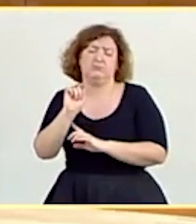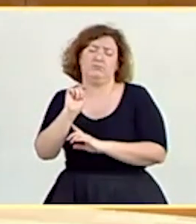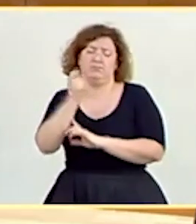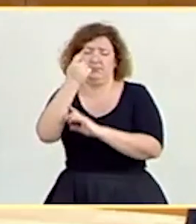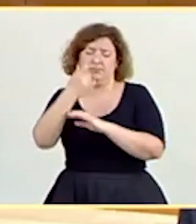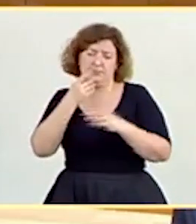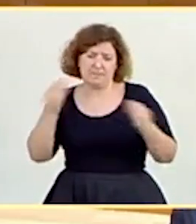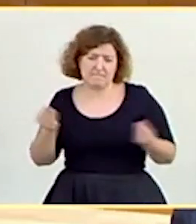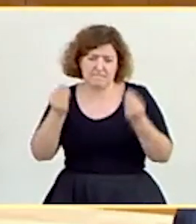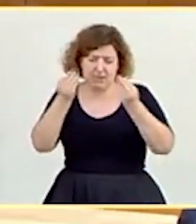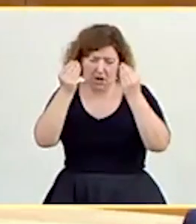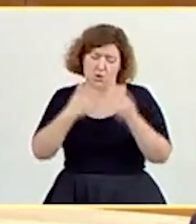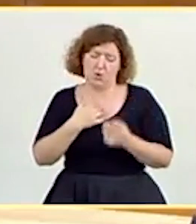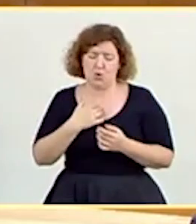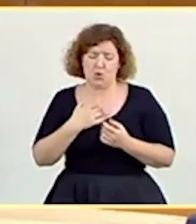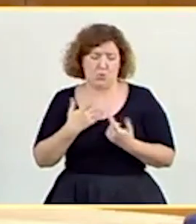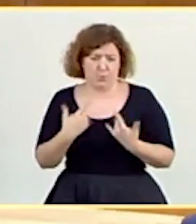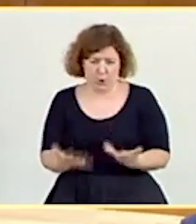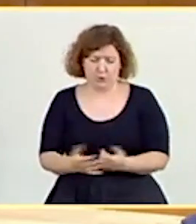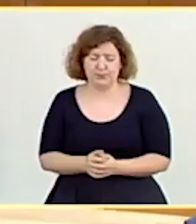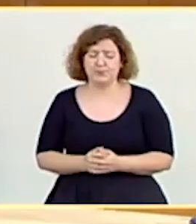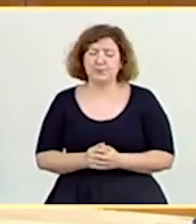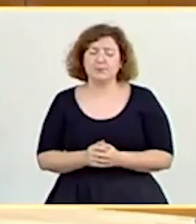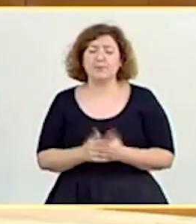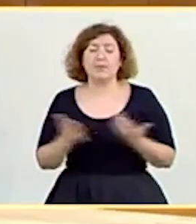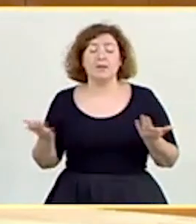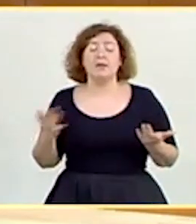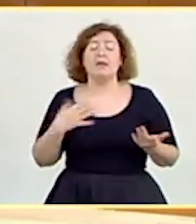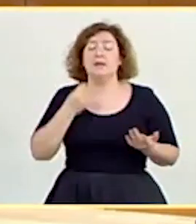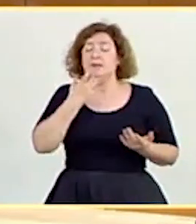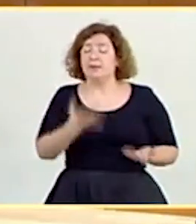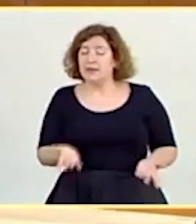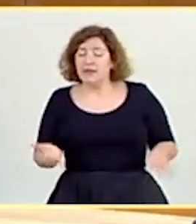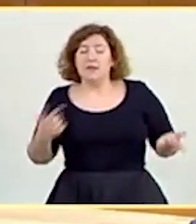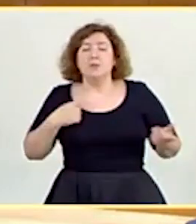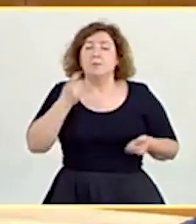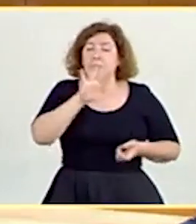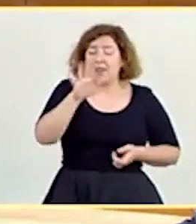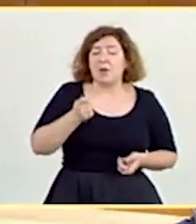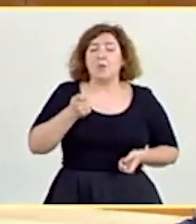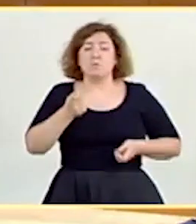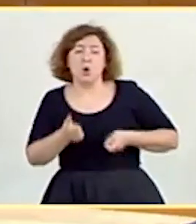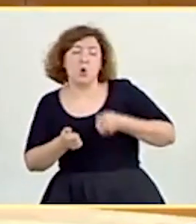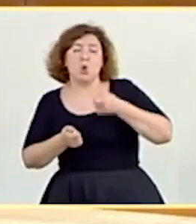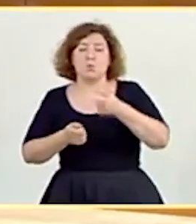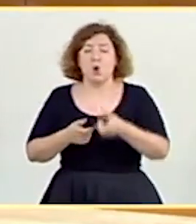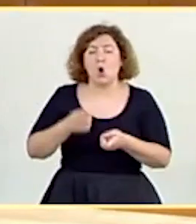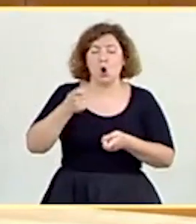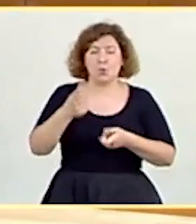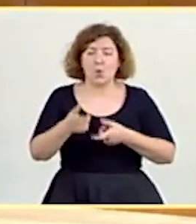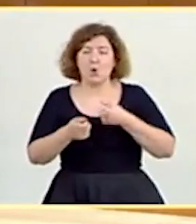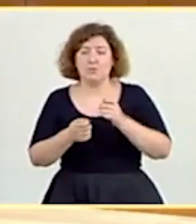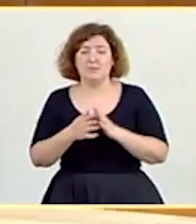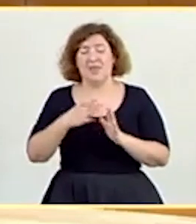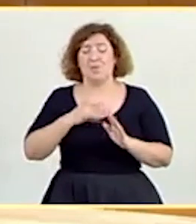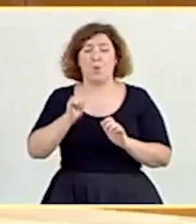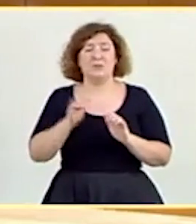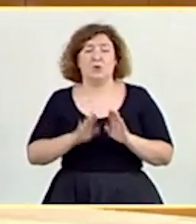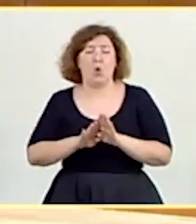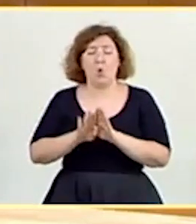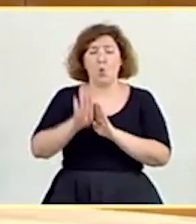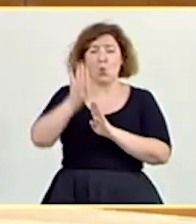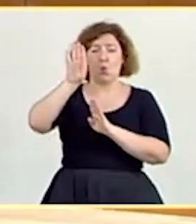antes posible. Bien, señorías, parece que poco a poco vamos transitando ya desde el pico de la epidemia